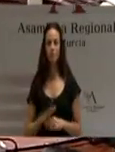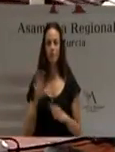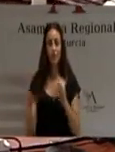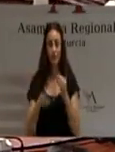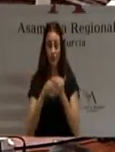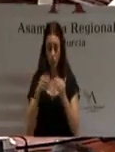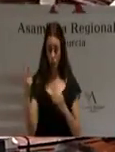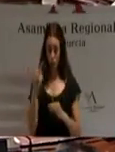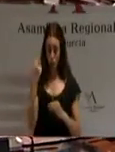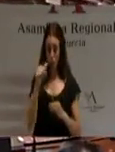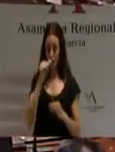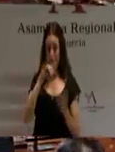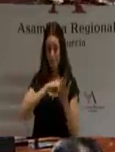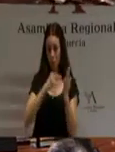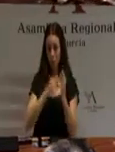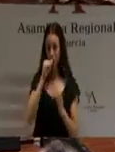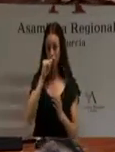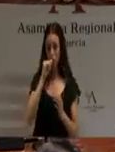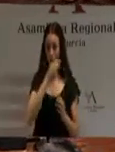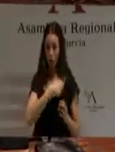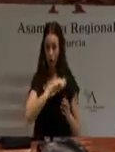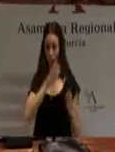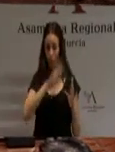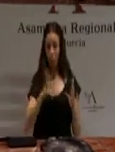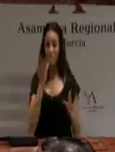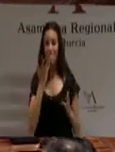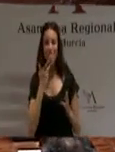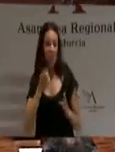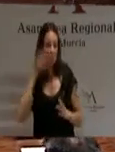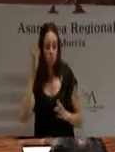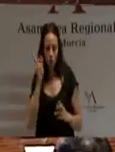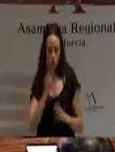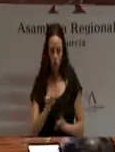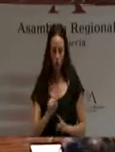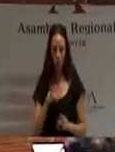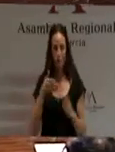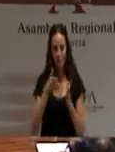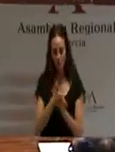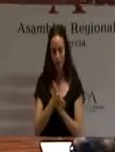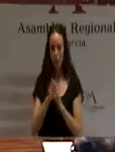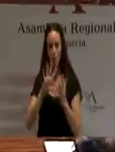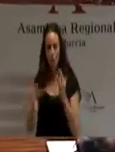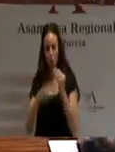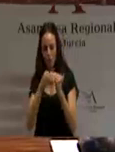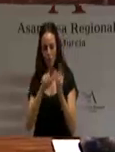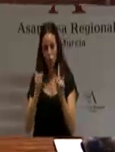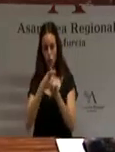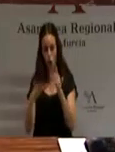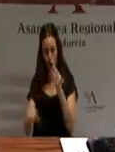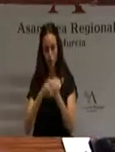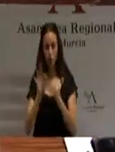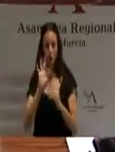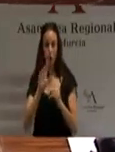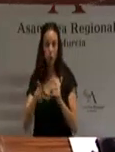Nacional no era un capricho, sino una solución complementaria o alternativa. Numerosos